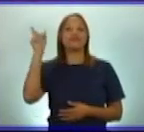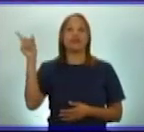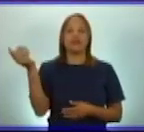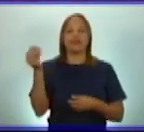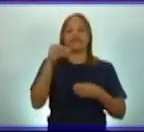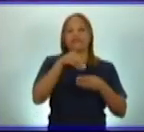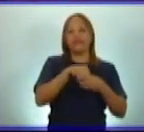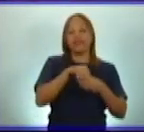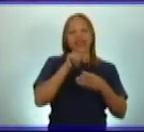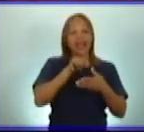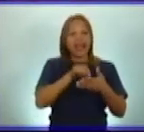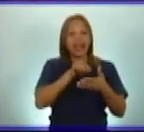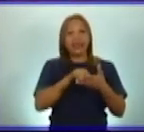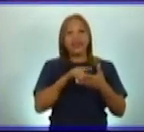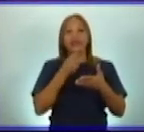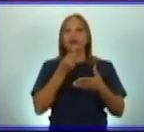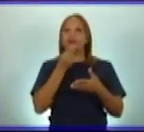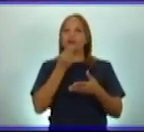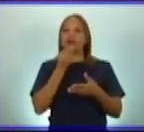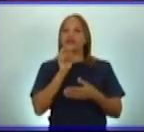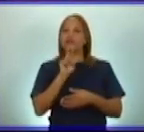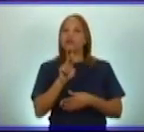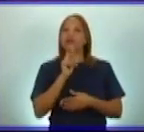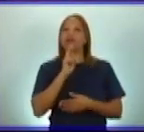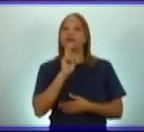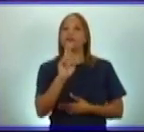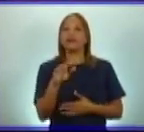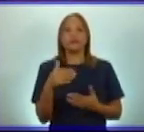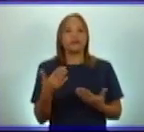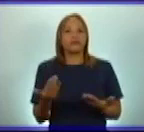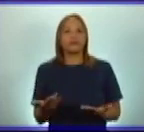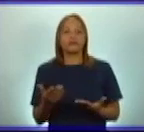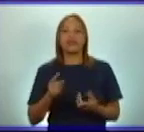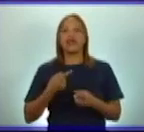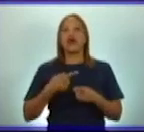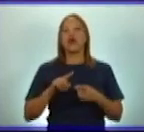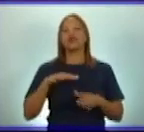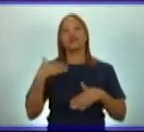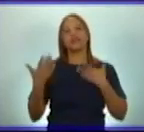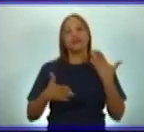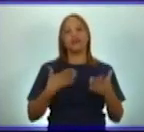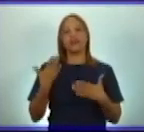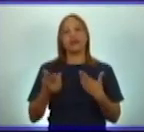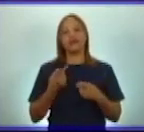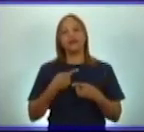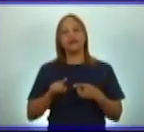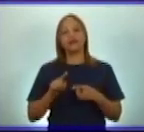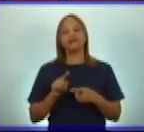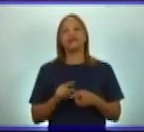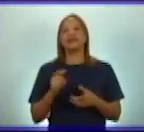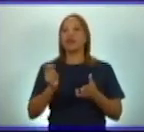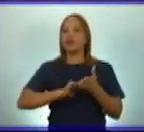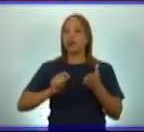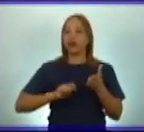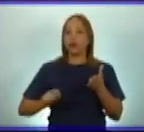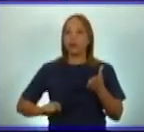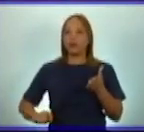De ahí que puedas responder la otra actividad que copiarás